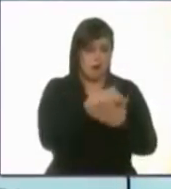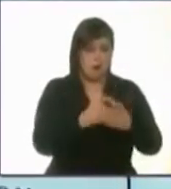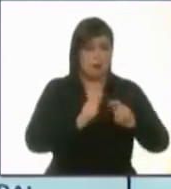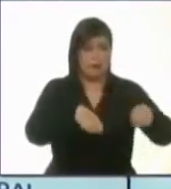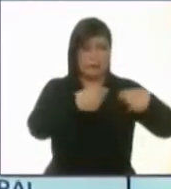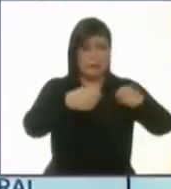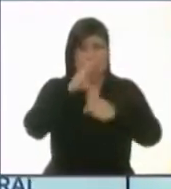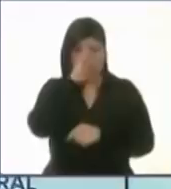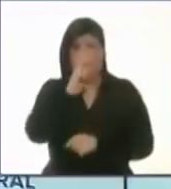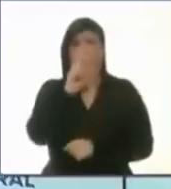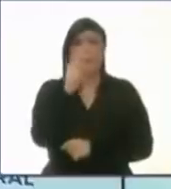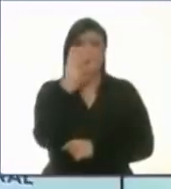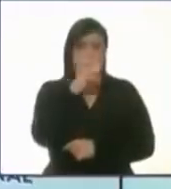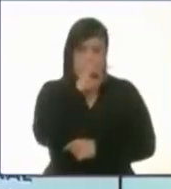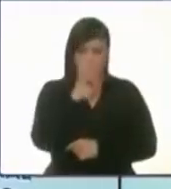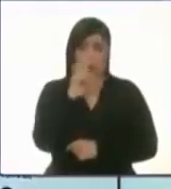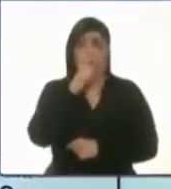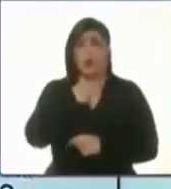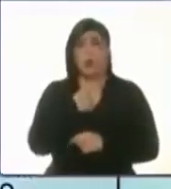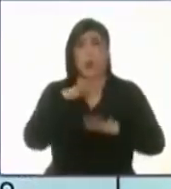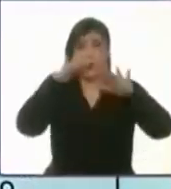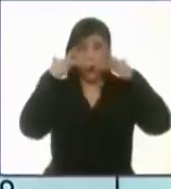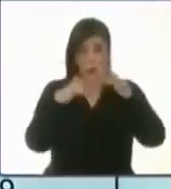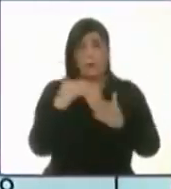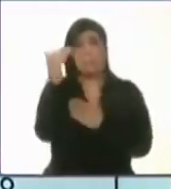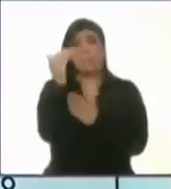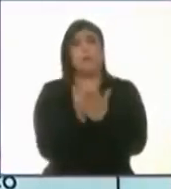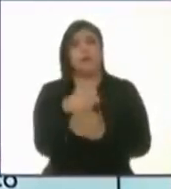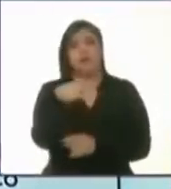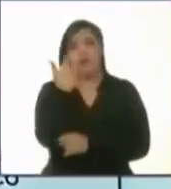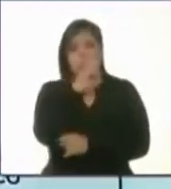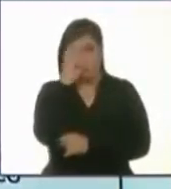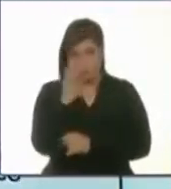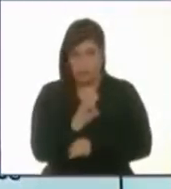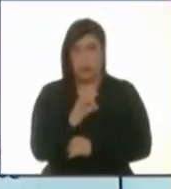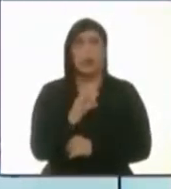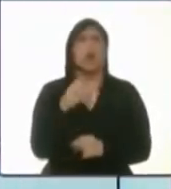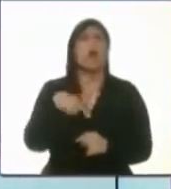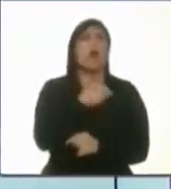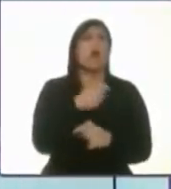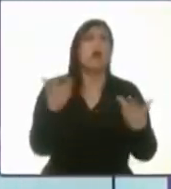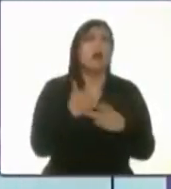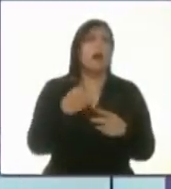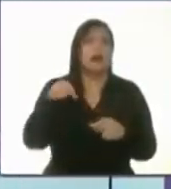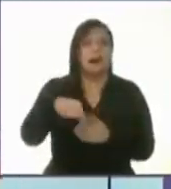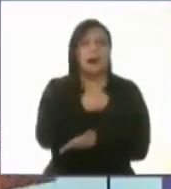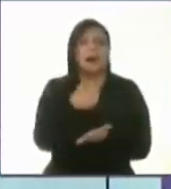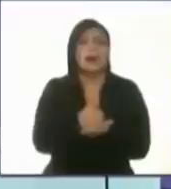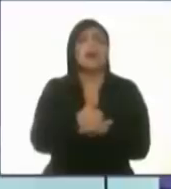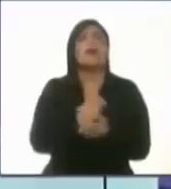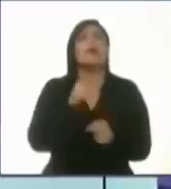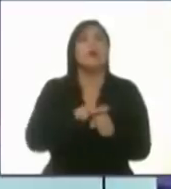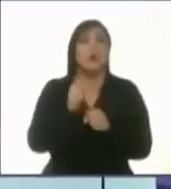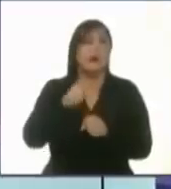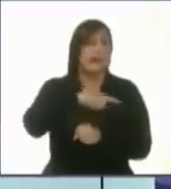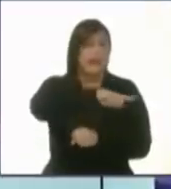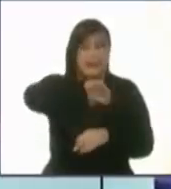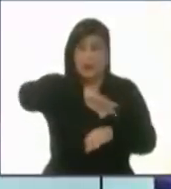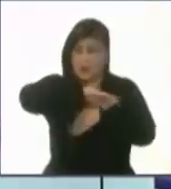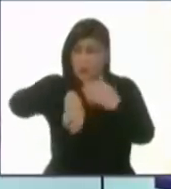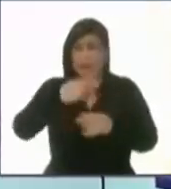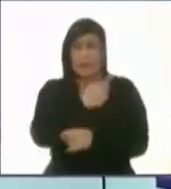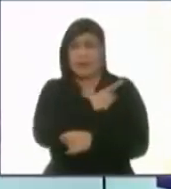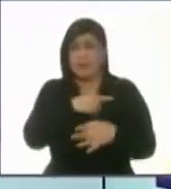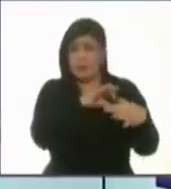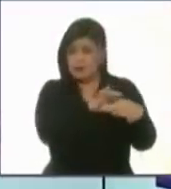24%. Cuando me fui, bajaron a 12%. ¿Qué tenemos que hacer en la ciudad? Comprar todos juntos. No